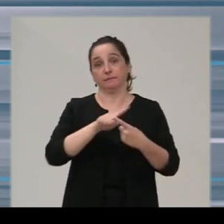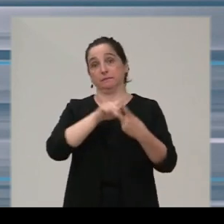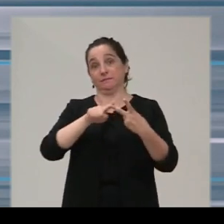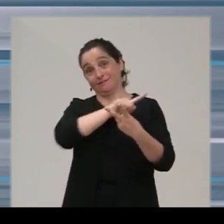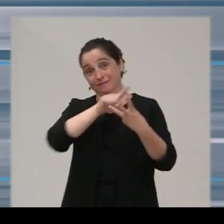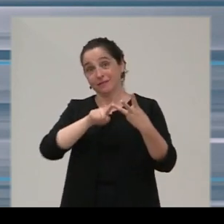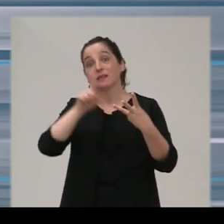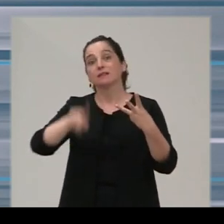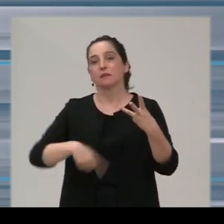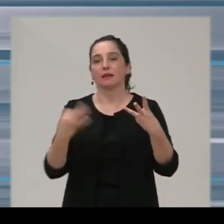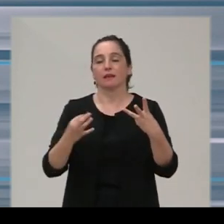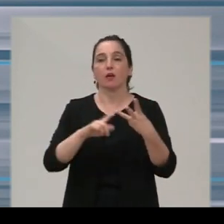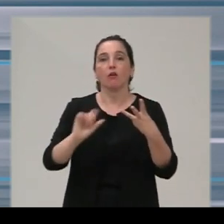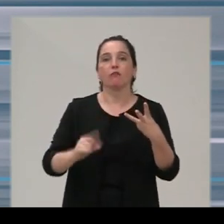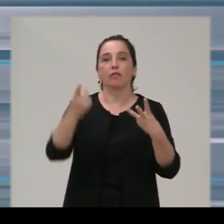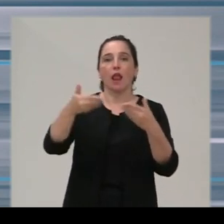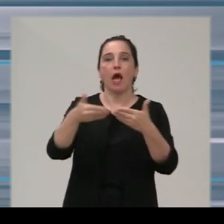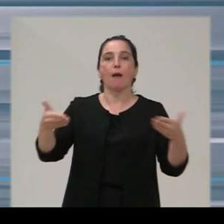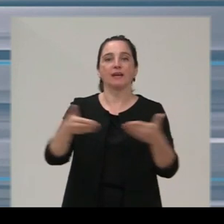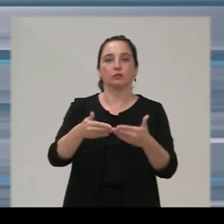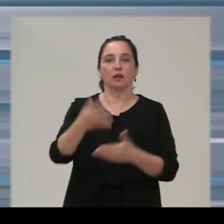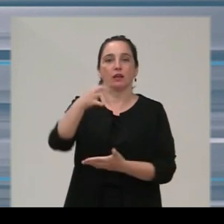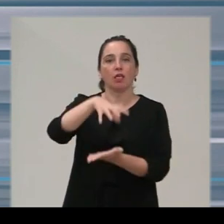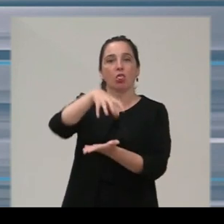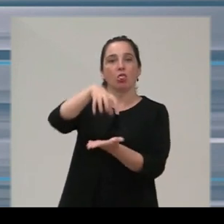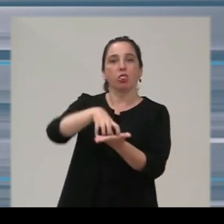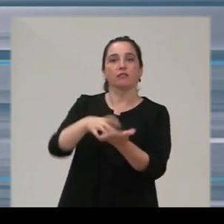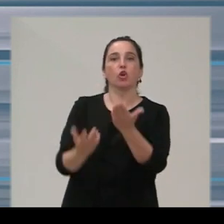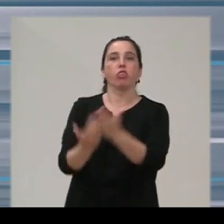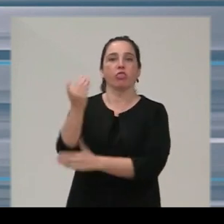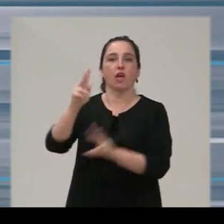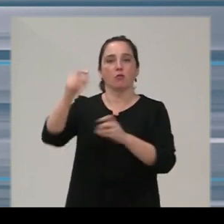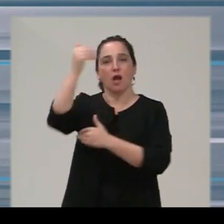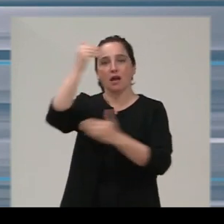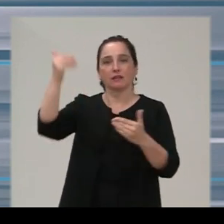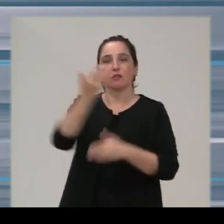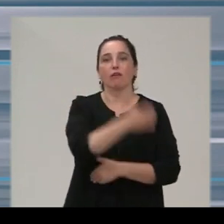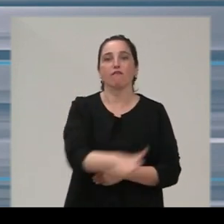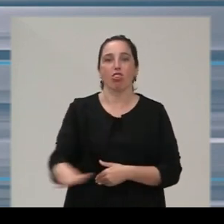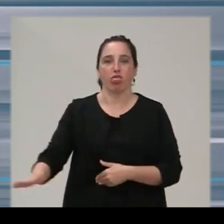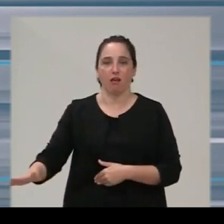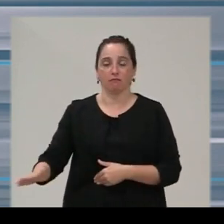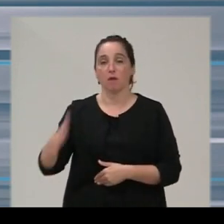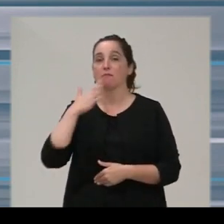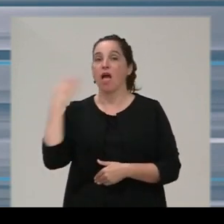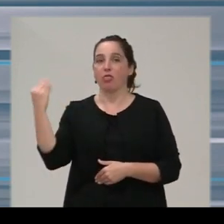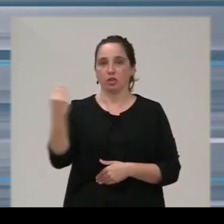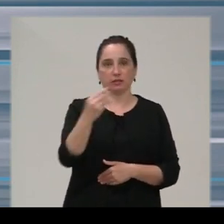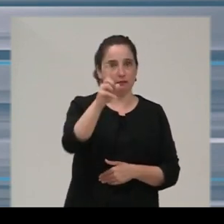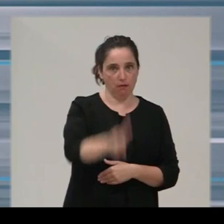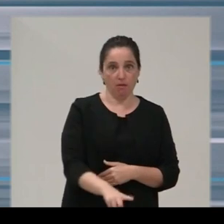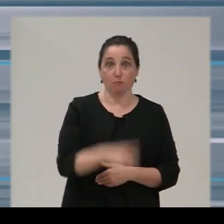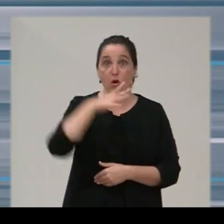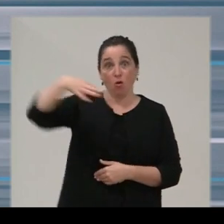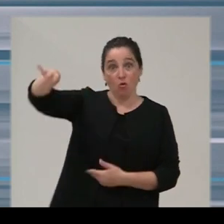implicar en la apertura de un nuevo centro de día de atención a la infancia y adolescencia, puesto